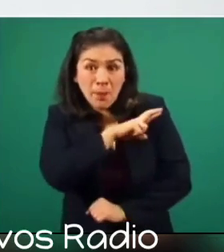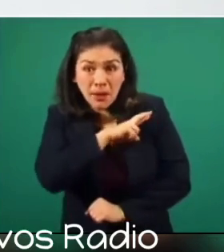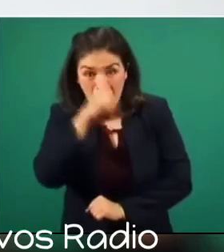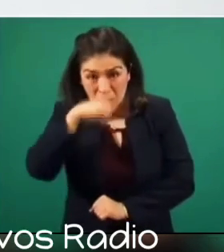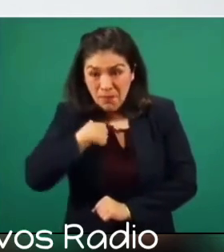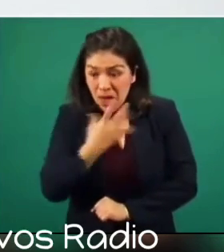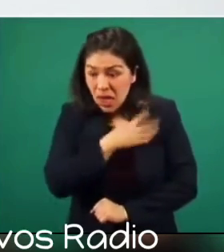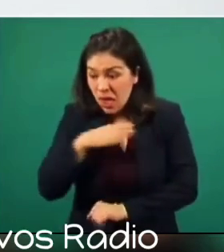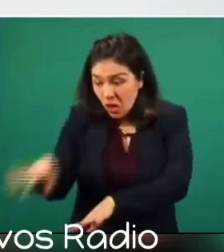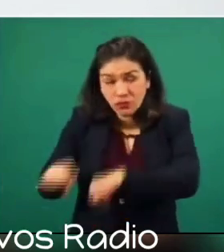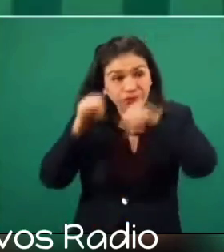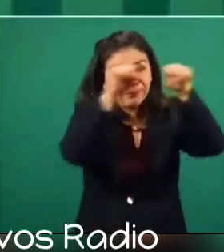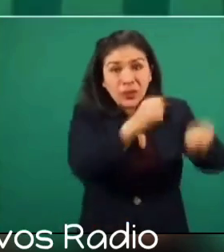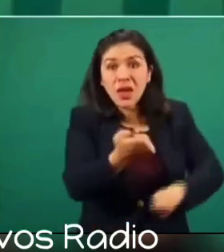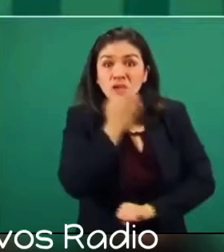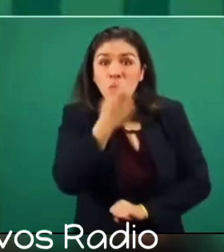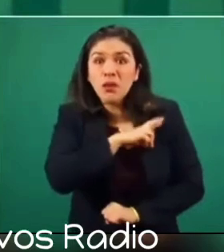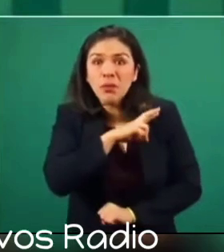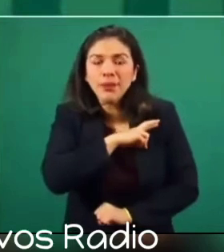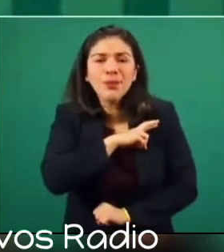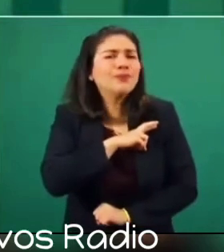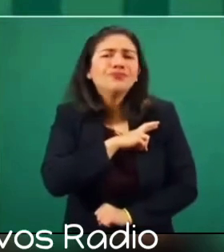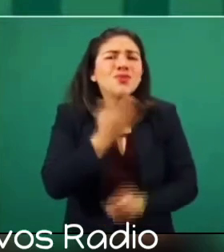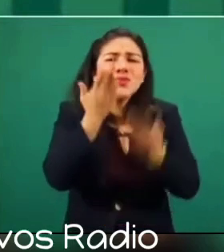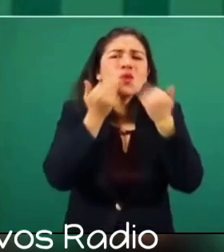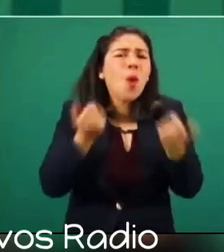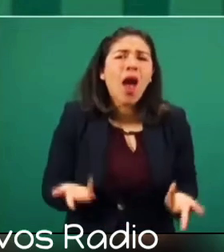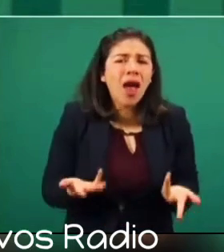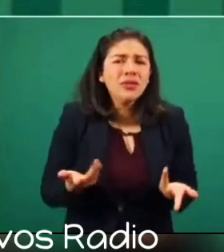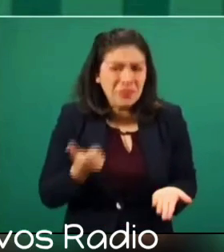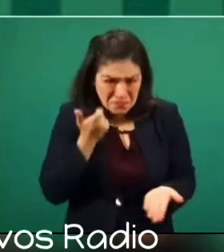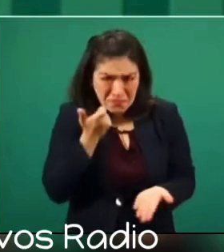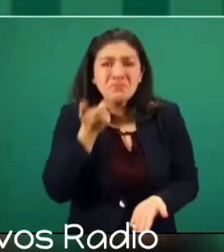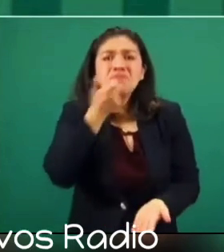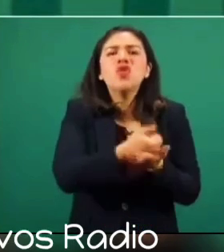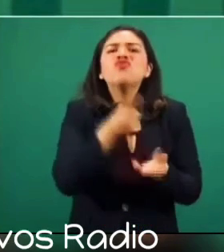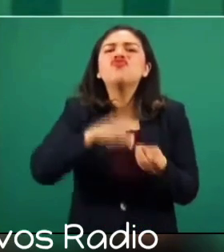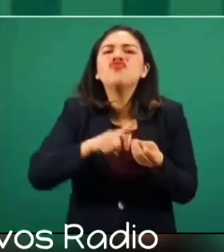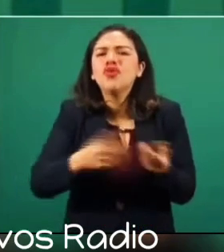vayan a escuelas privadas y paguen una cuota